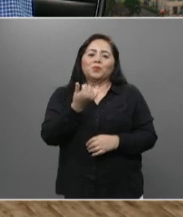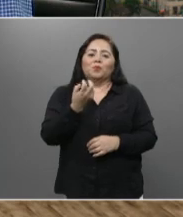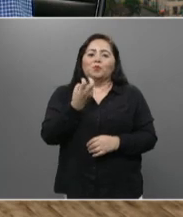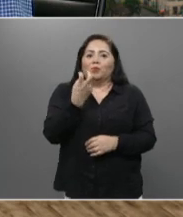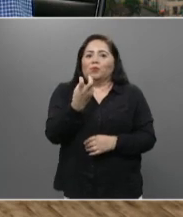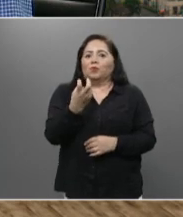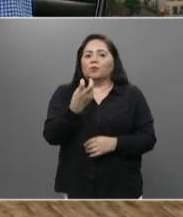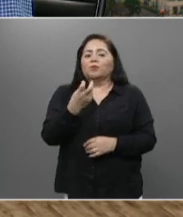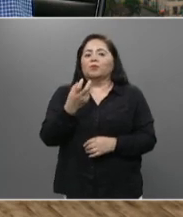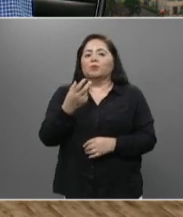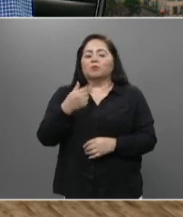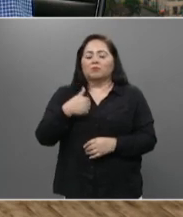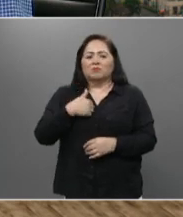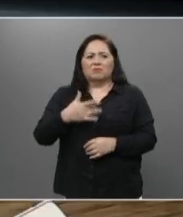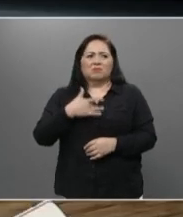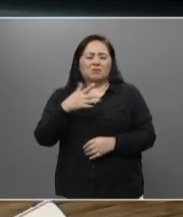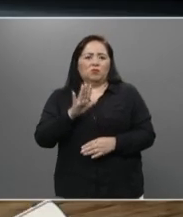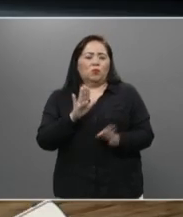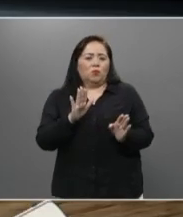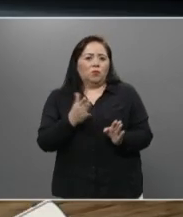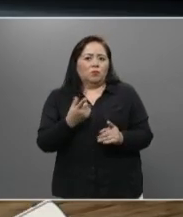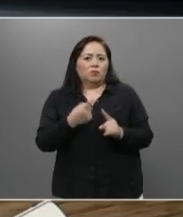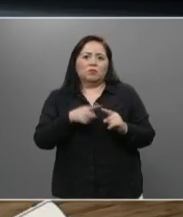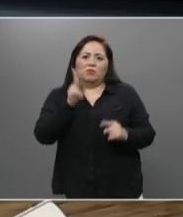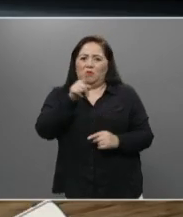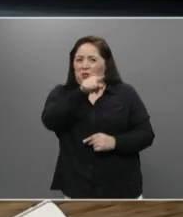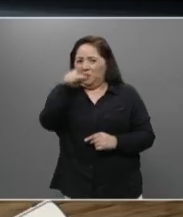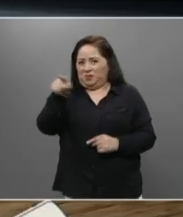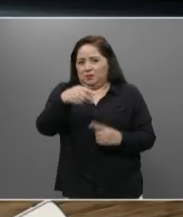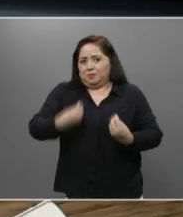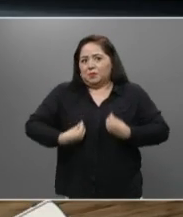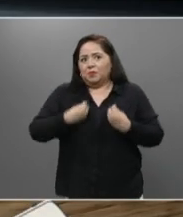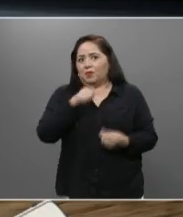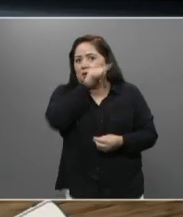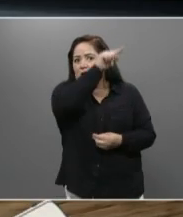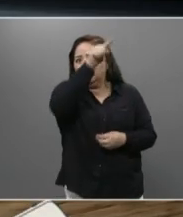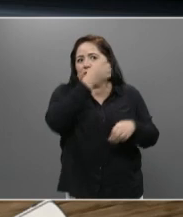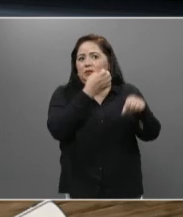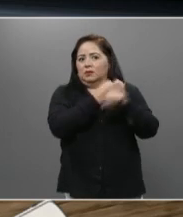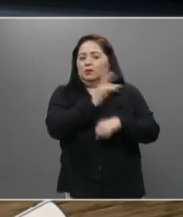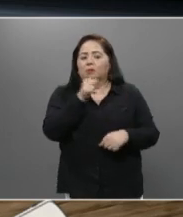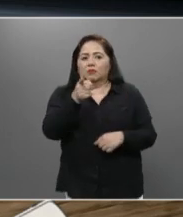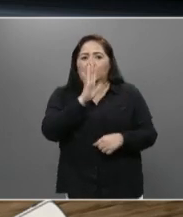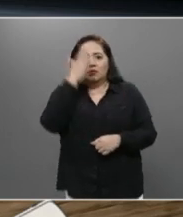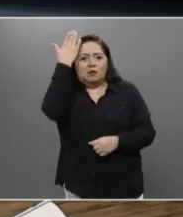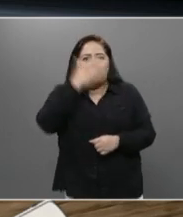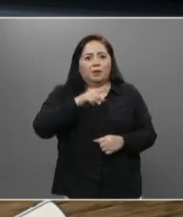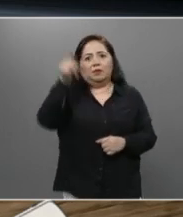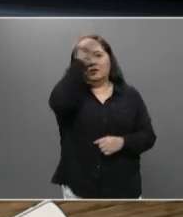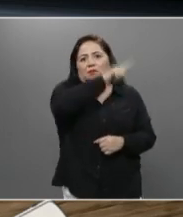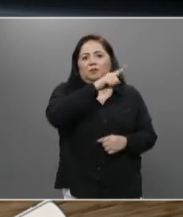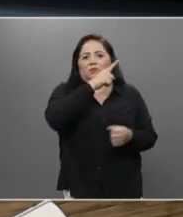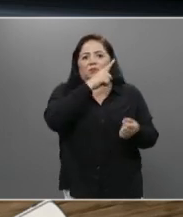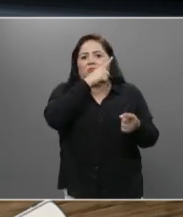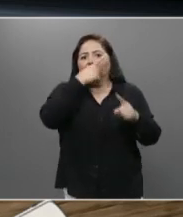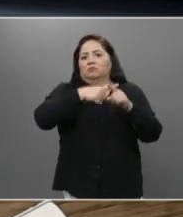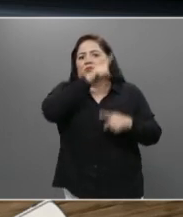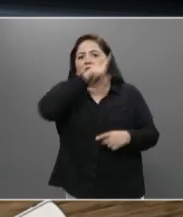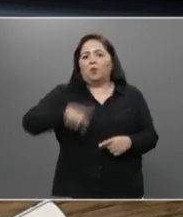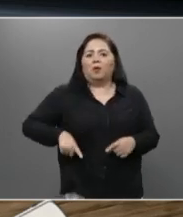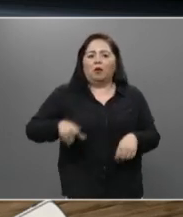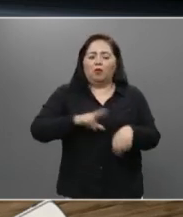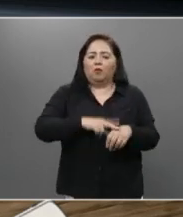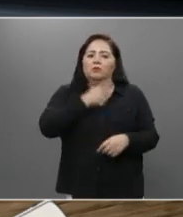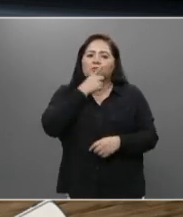nos parece muy relevante que usted que vive en esa entidad esté enterado de esta disposición